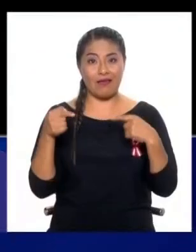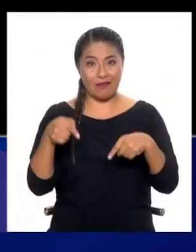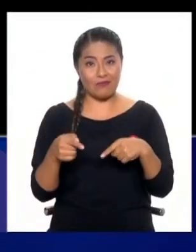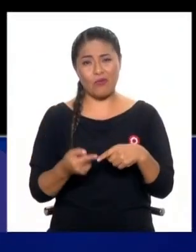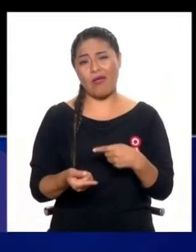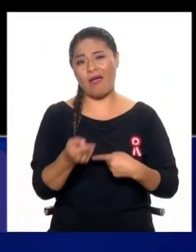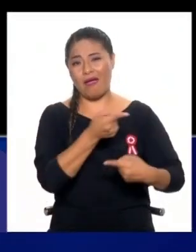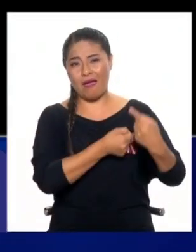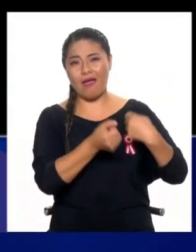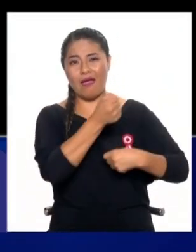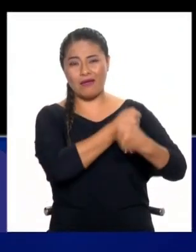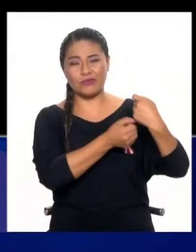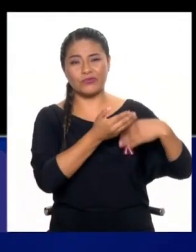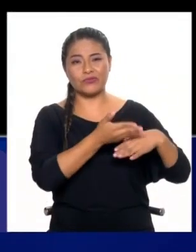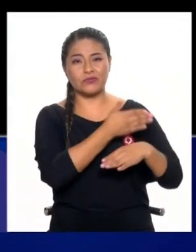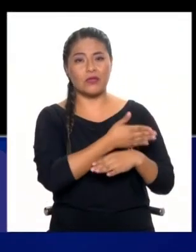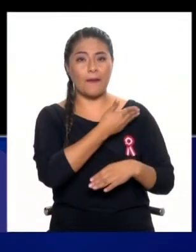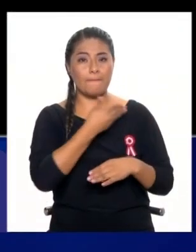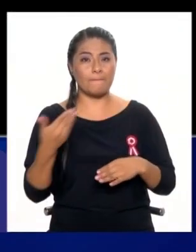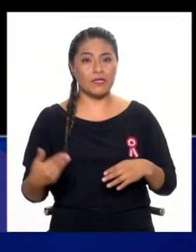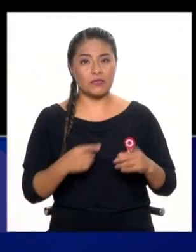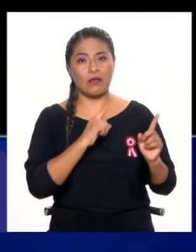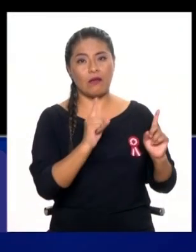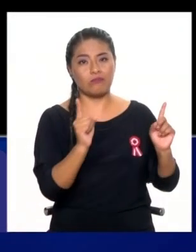varias gestiones, incluyendo también la actual.